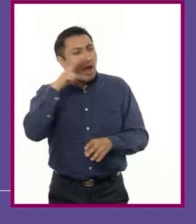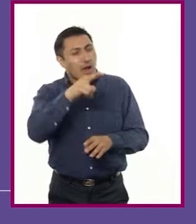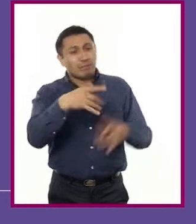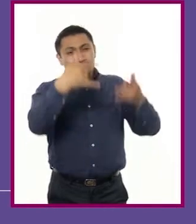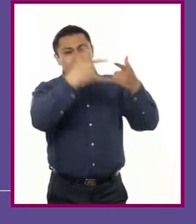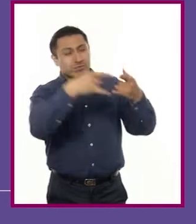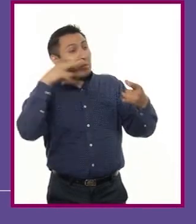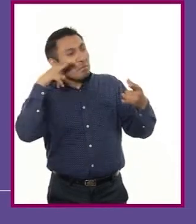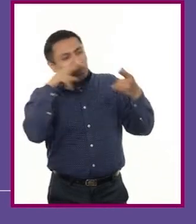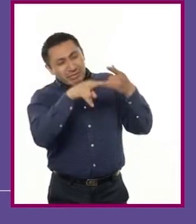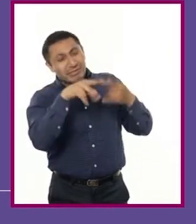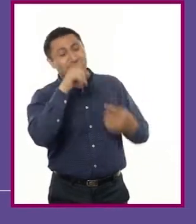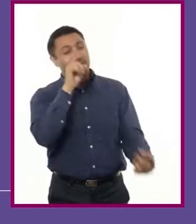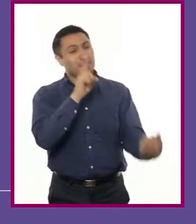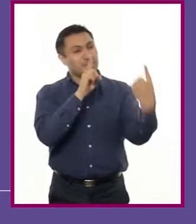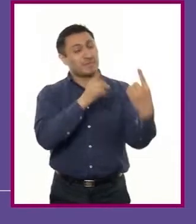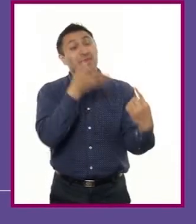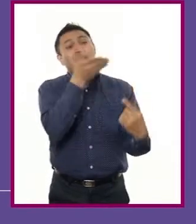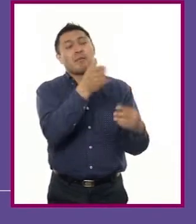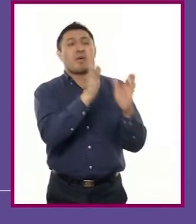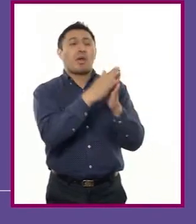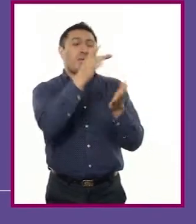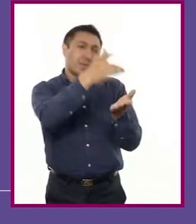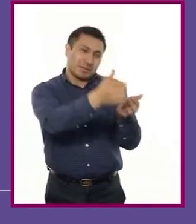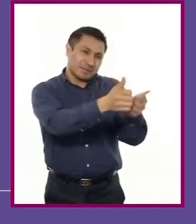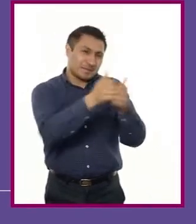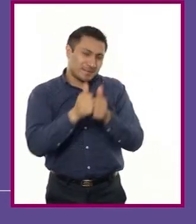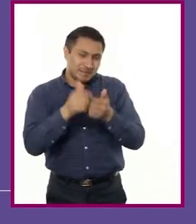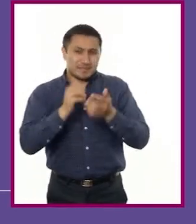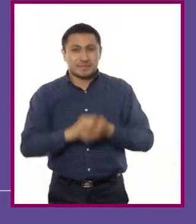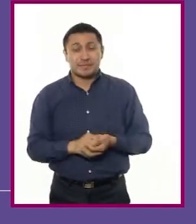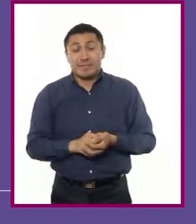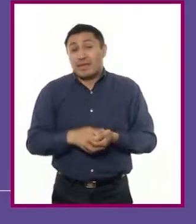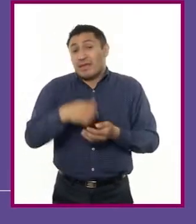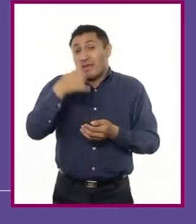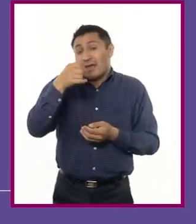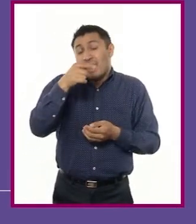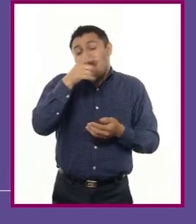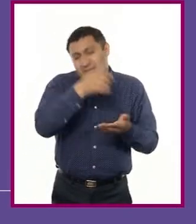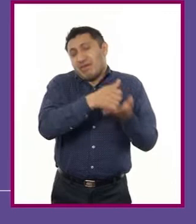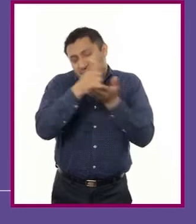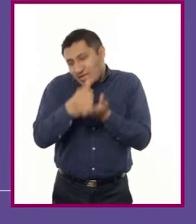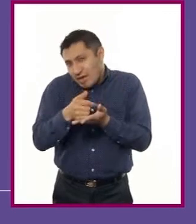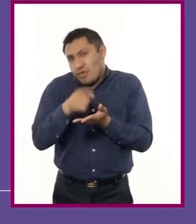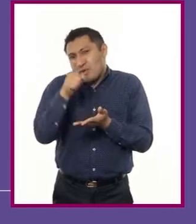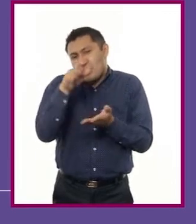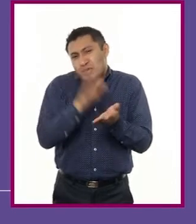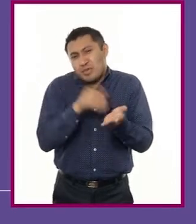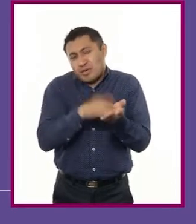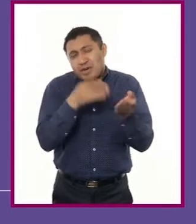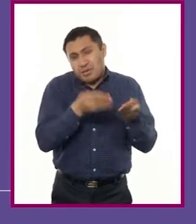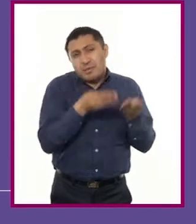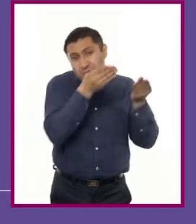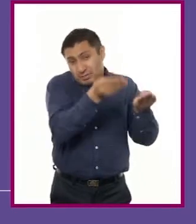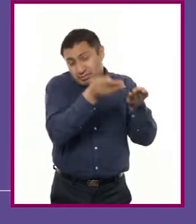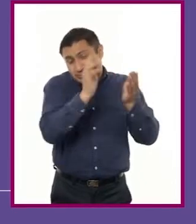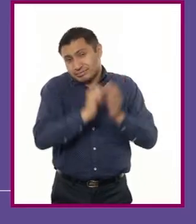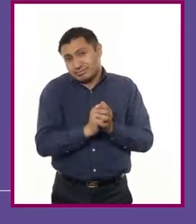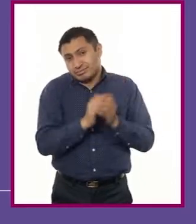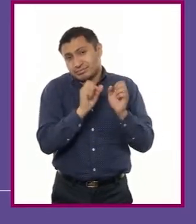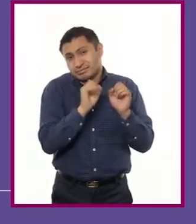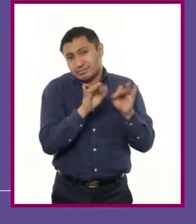pedirle, mediante una seña, que salga un momento y te auxilie para entregar tus documentos.